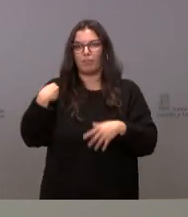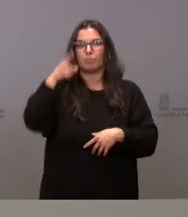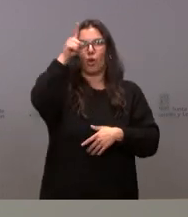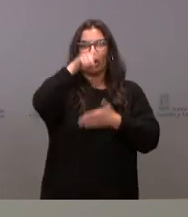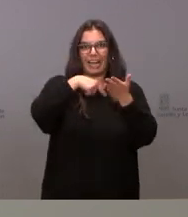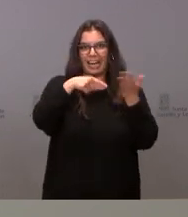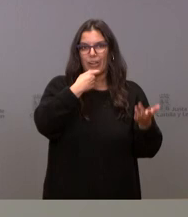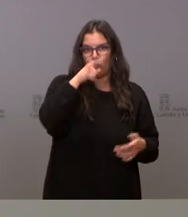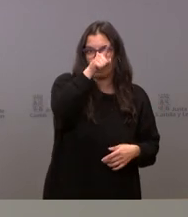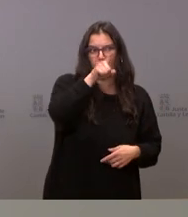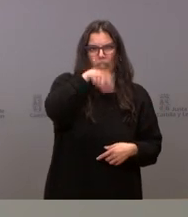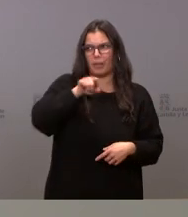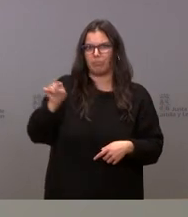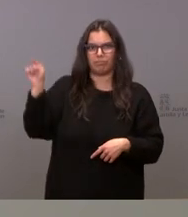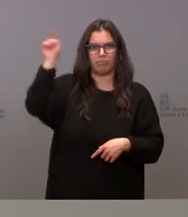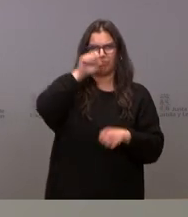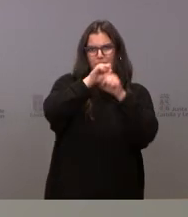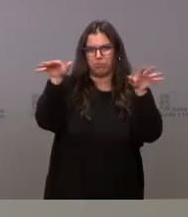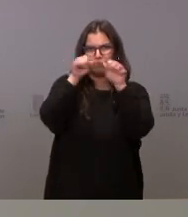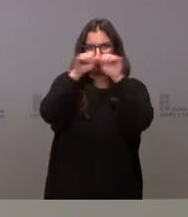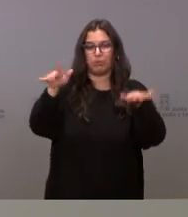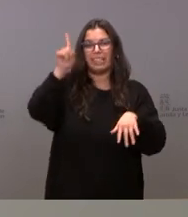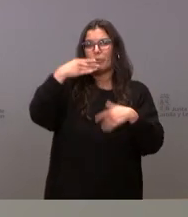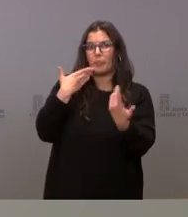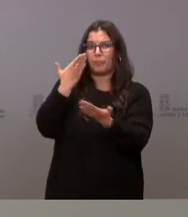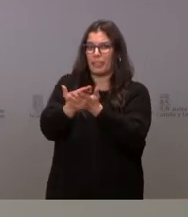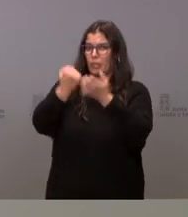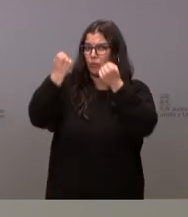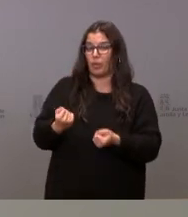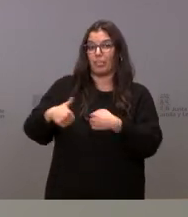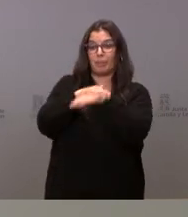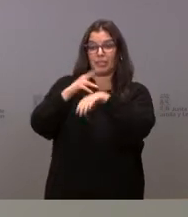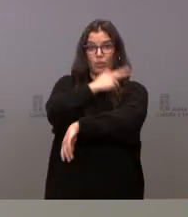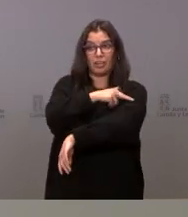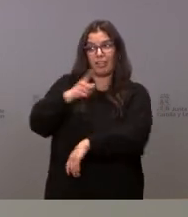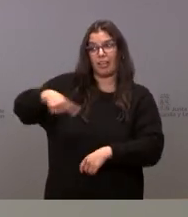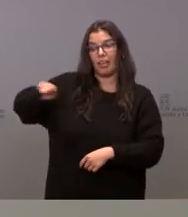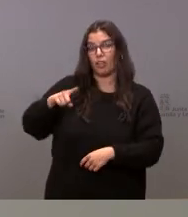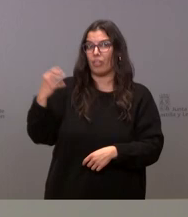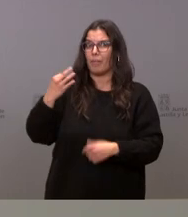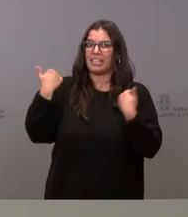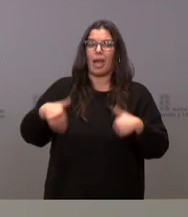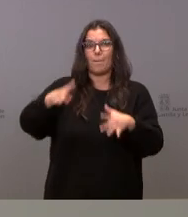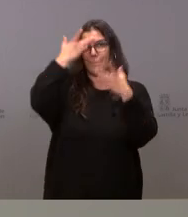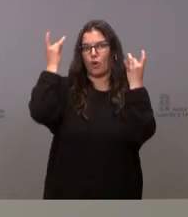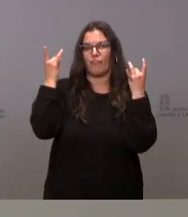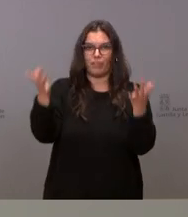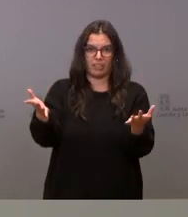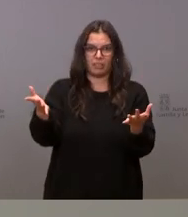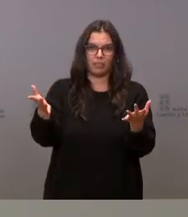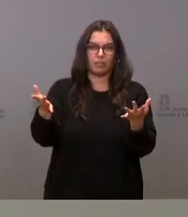y en otros sitios y también hemos solicitado de manera muy intensa al Ministerio de Sanidad que de una santa vez con perdón